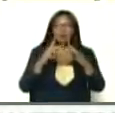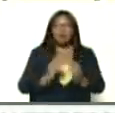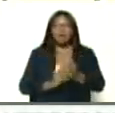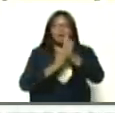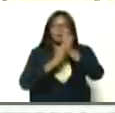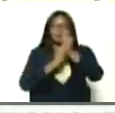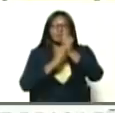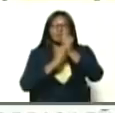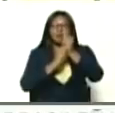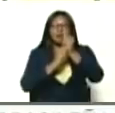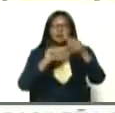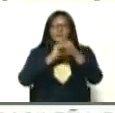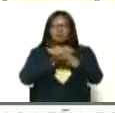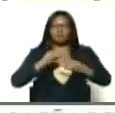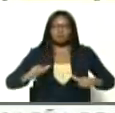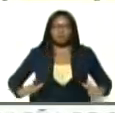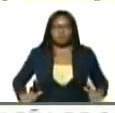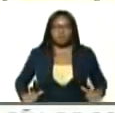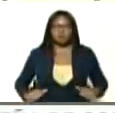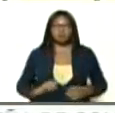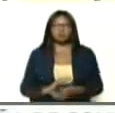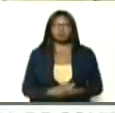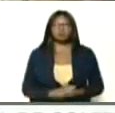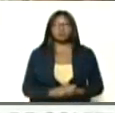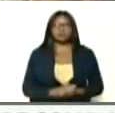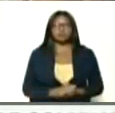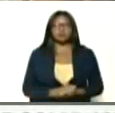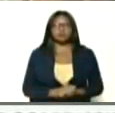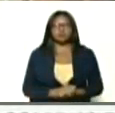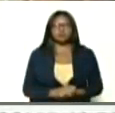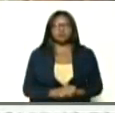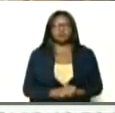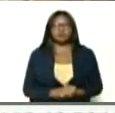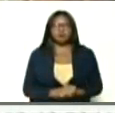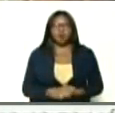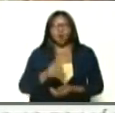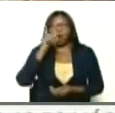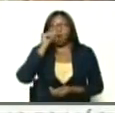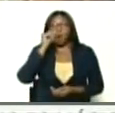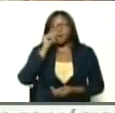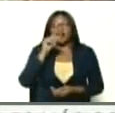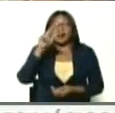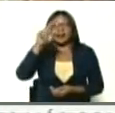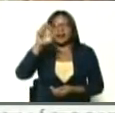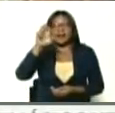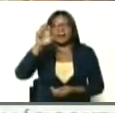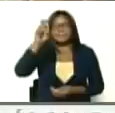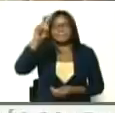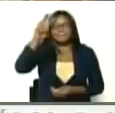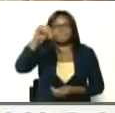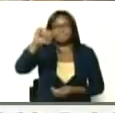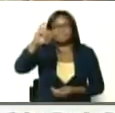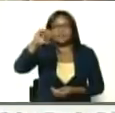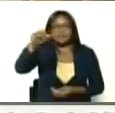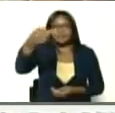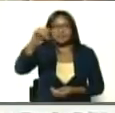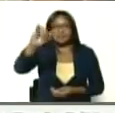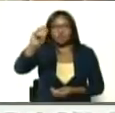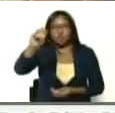estratégico operacional, almirante Remigio Ceballos, con la